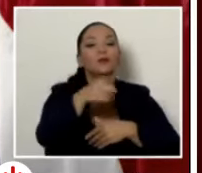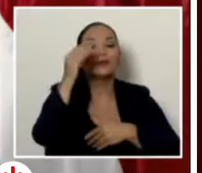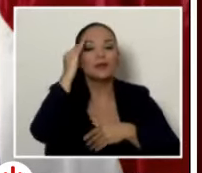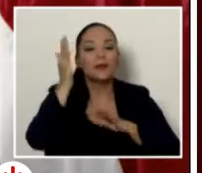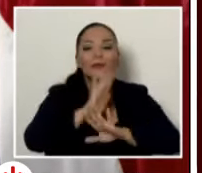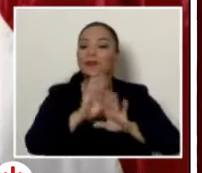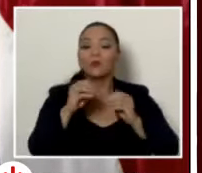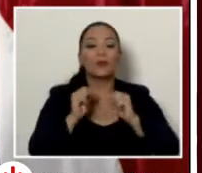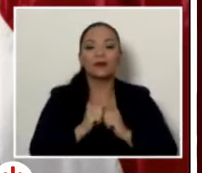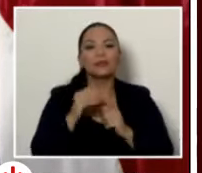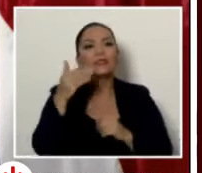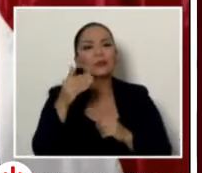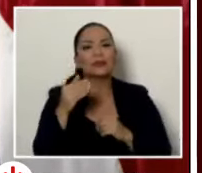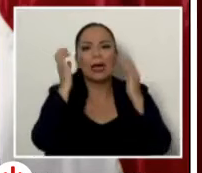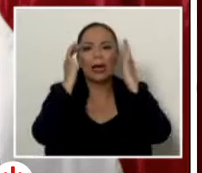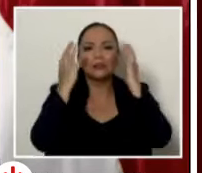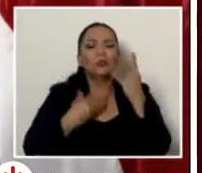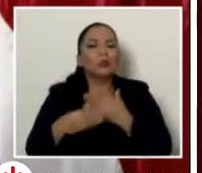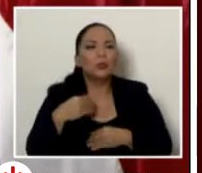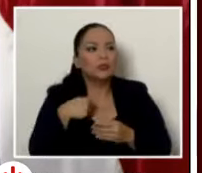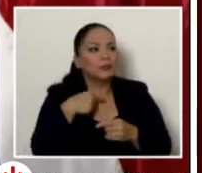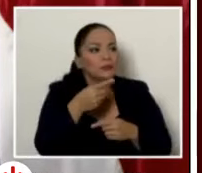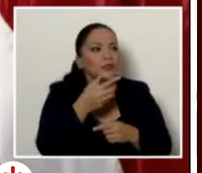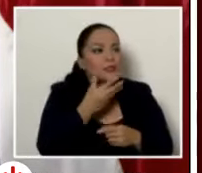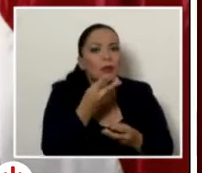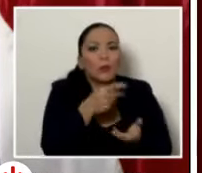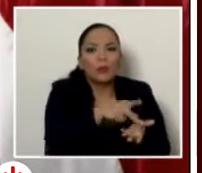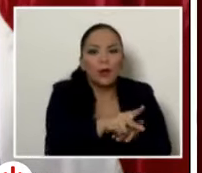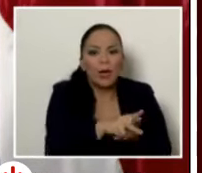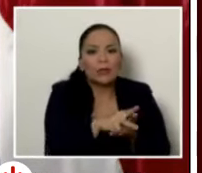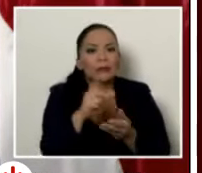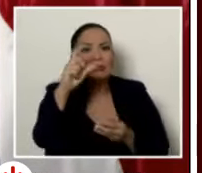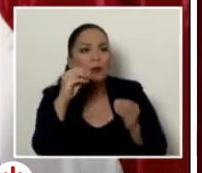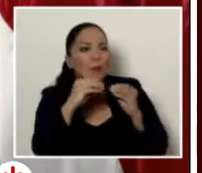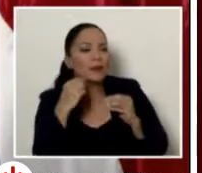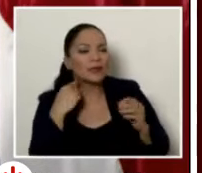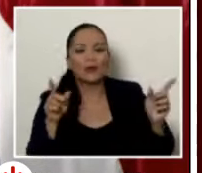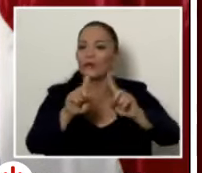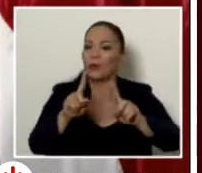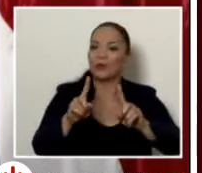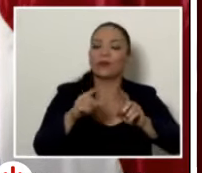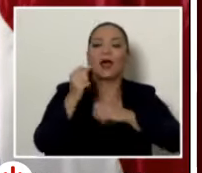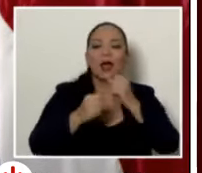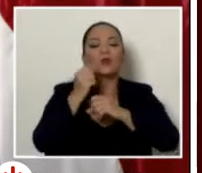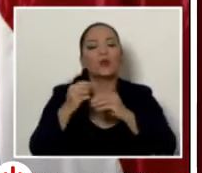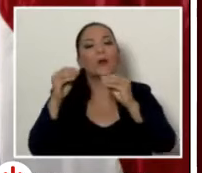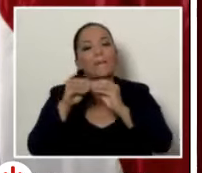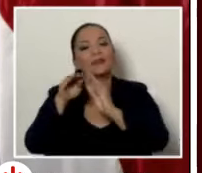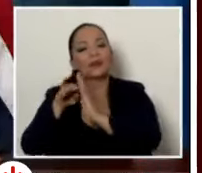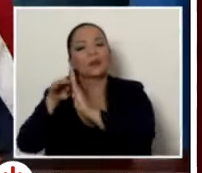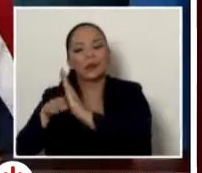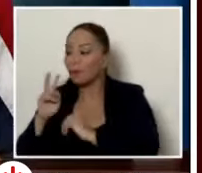no va a tener que preguntarse ni sufrir, iría a pagar más el año entrante, marchamo. No, todos los años pagará menos. ¿Lo resumen bien,